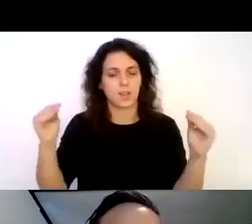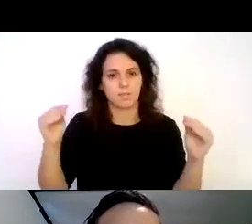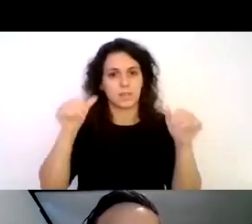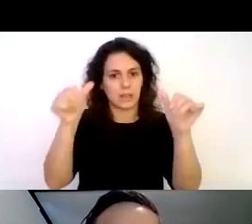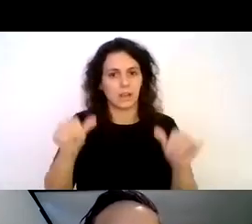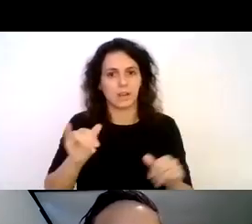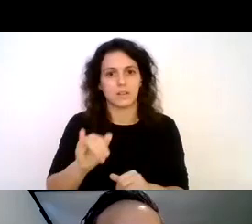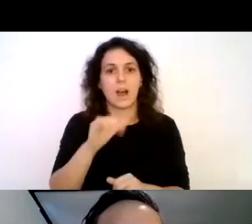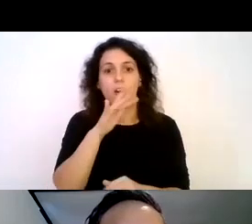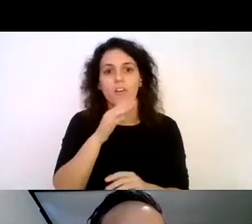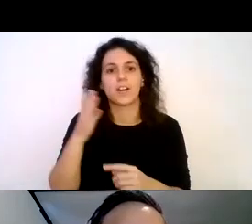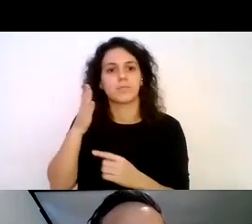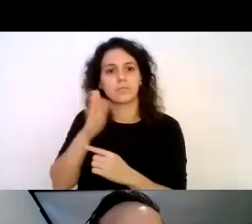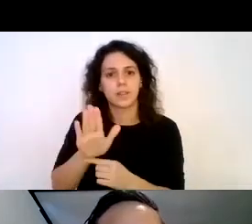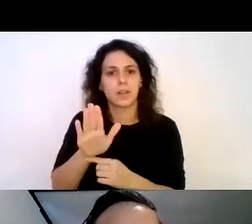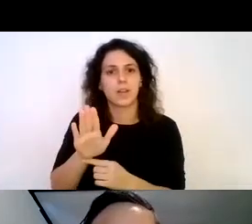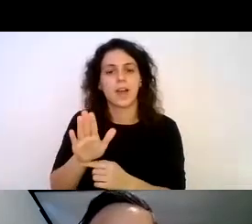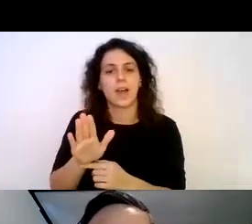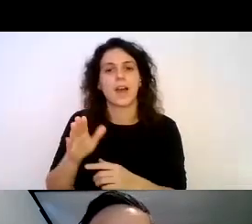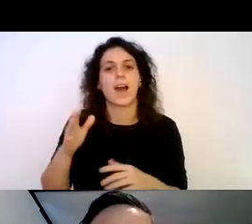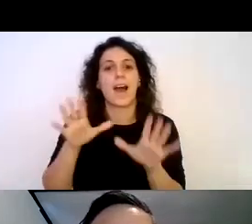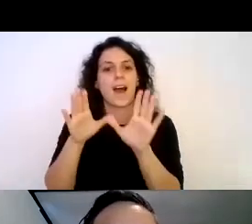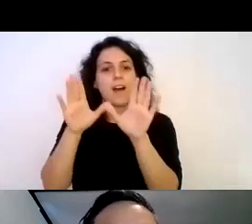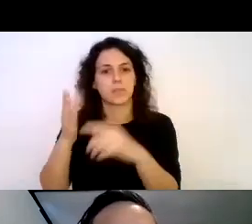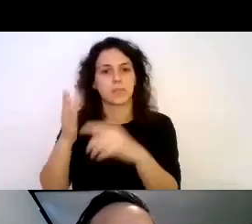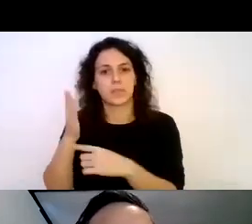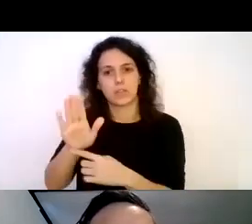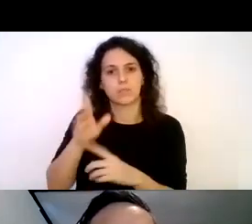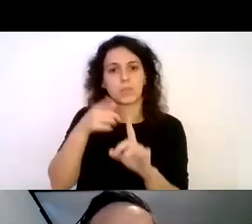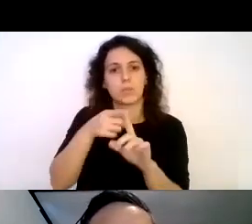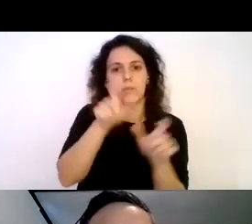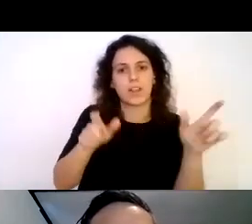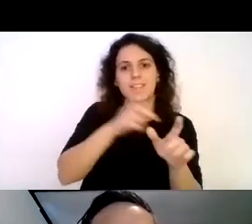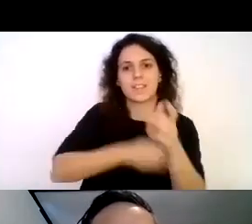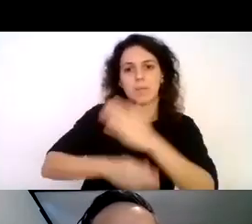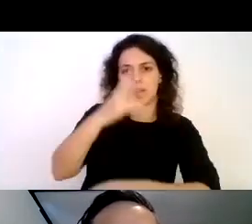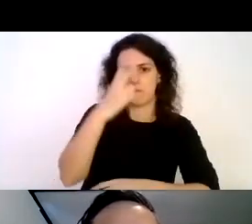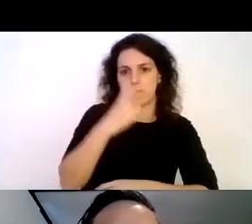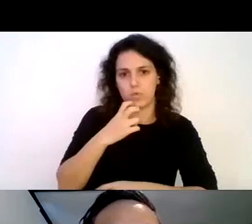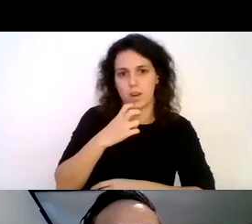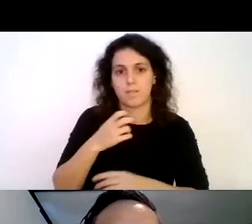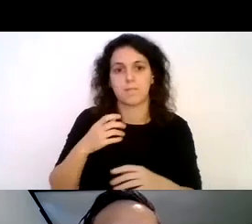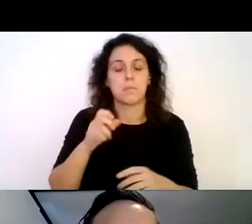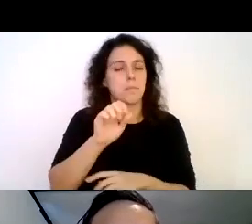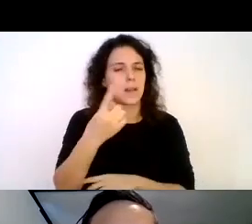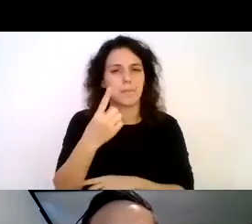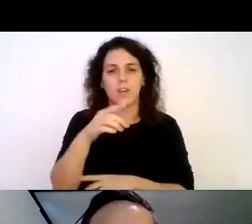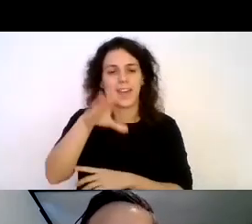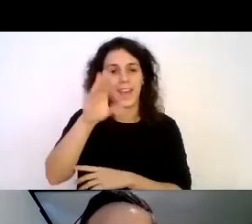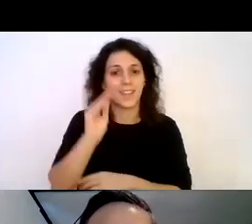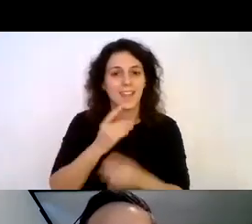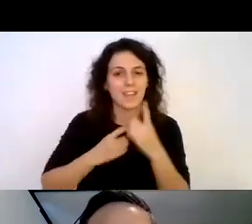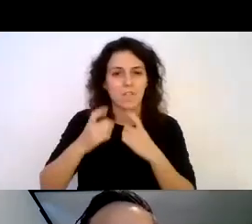observación de aves para personas con discapacidad visual. Lo primordial es entender que observación es captar la información